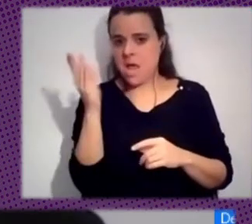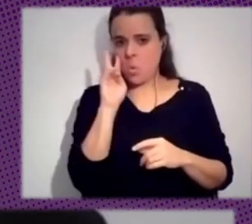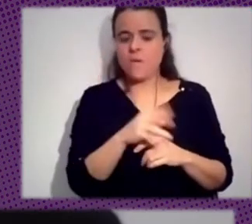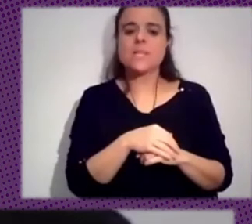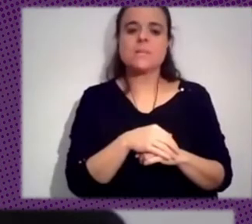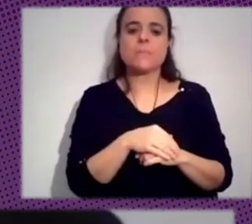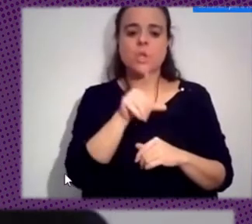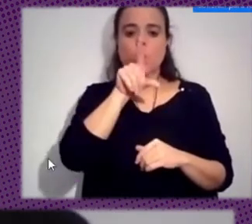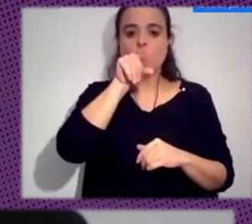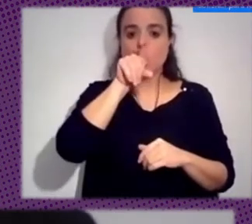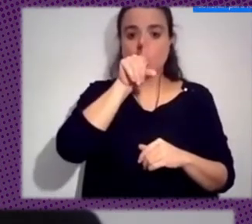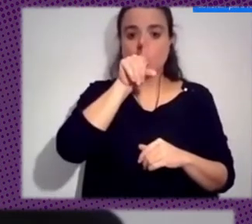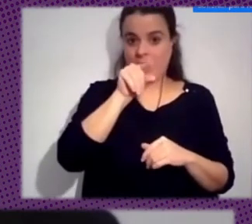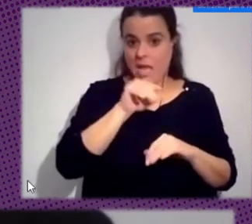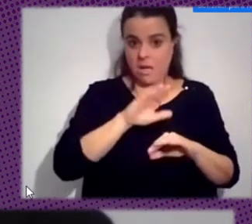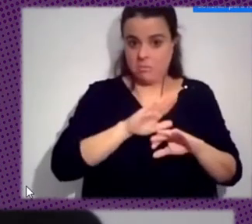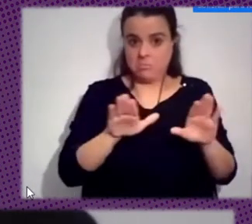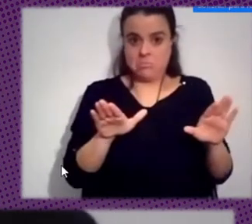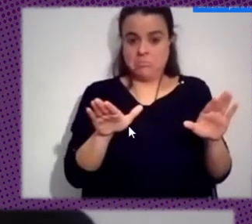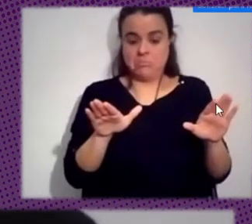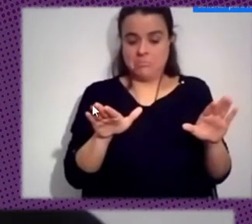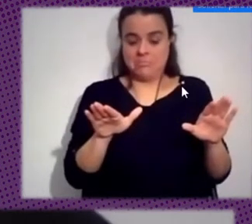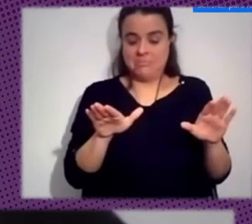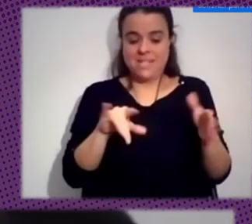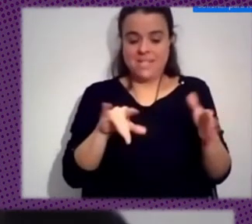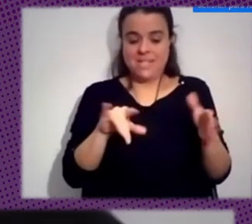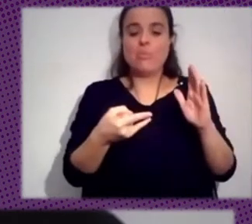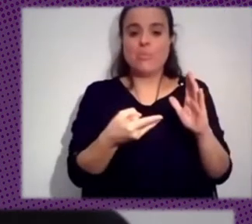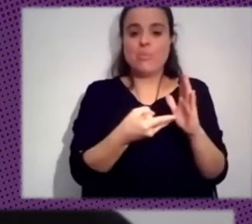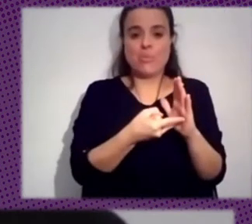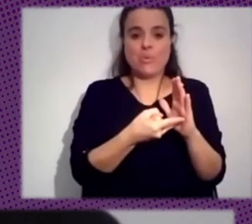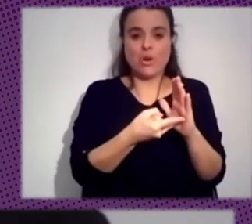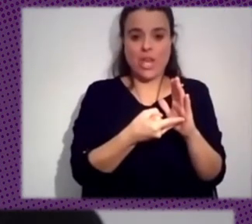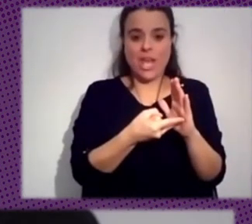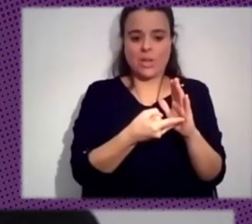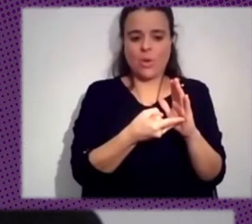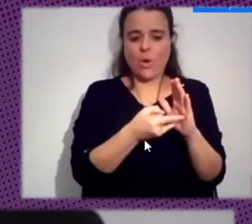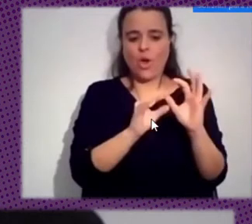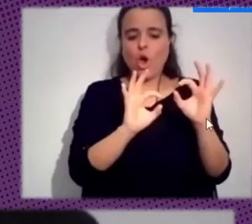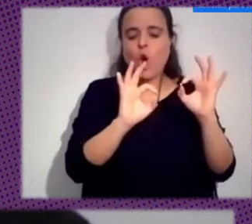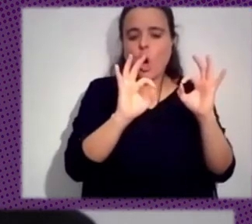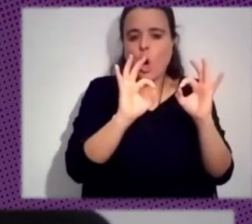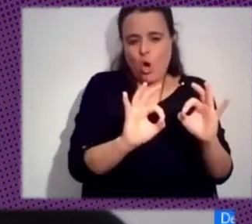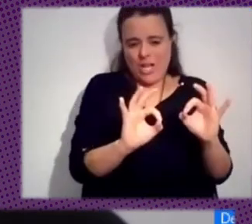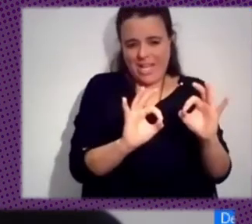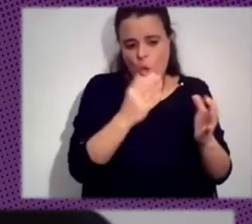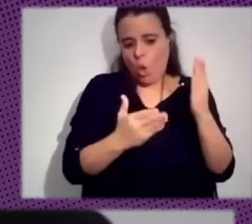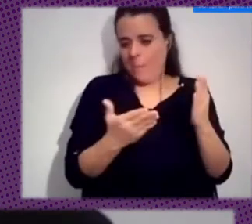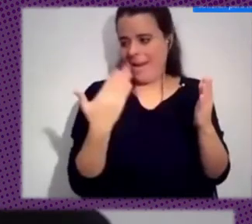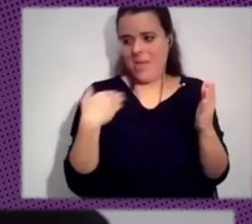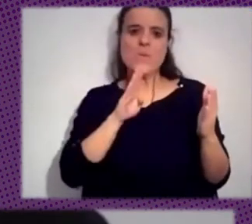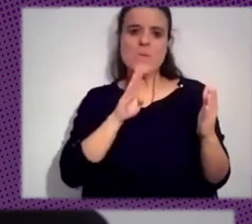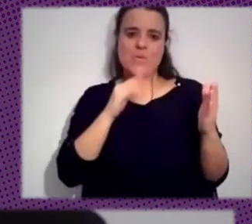Twitter, sin más. Entonces, voy a presentar un proyecto, en principio, más pequeño, más concreto que los anteriores, pero está